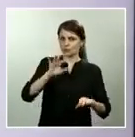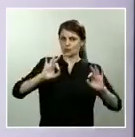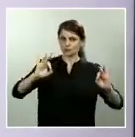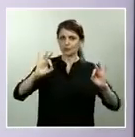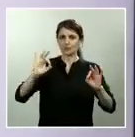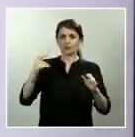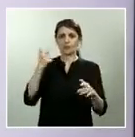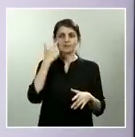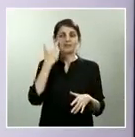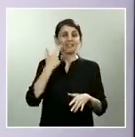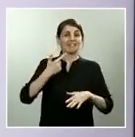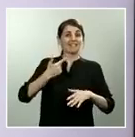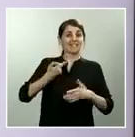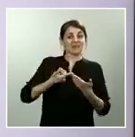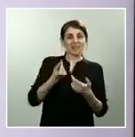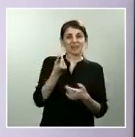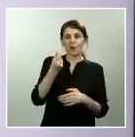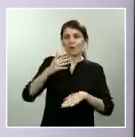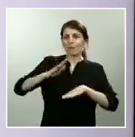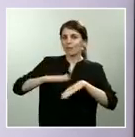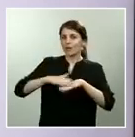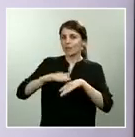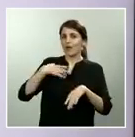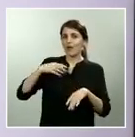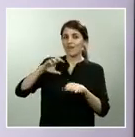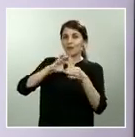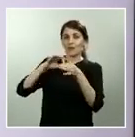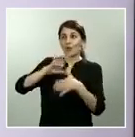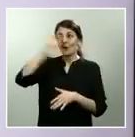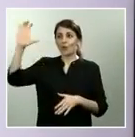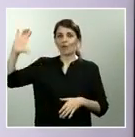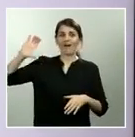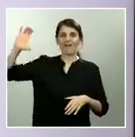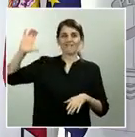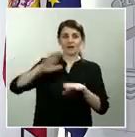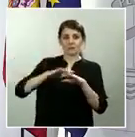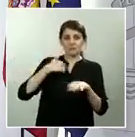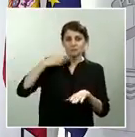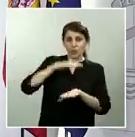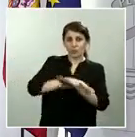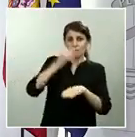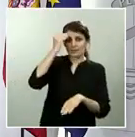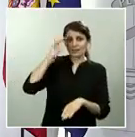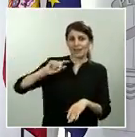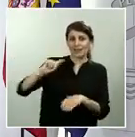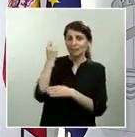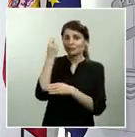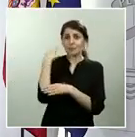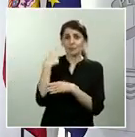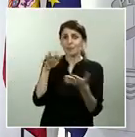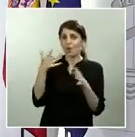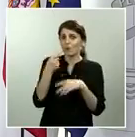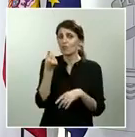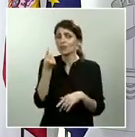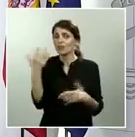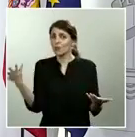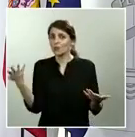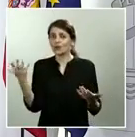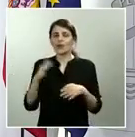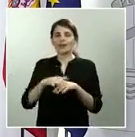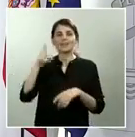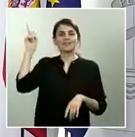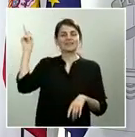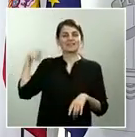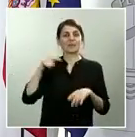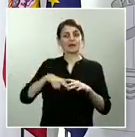¿Aceptaría el Gobierno que el fondo otorgase préstamos en lugar de transferencias, como propone la Comisión Europea? ¿Y cuál es el escenario que contempla el